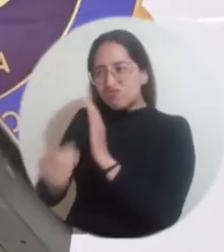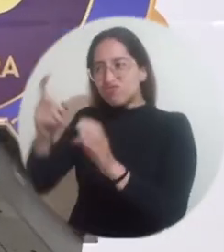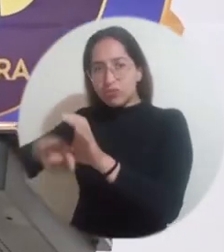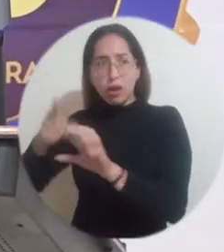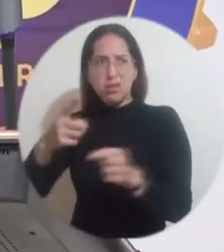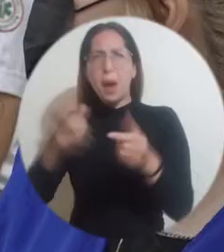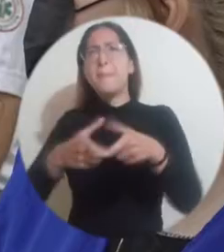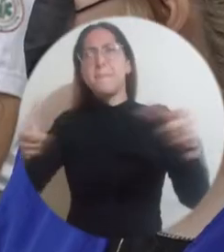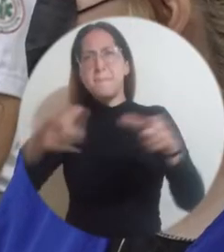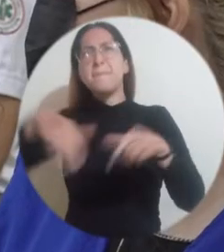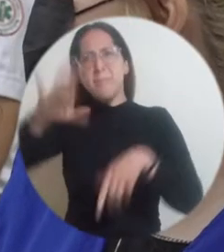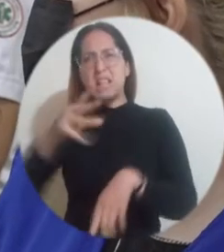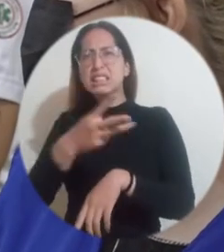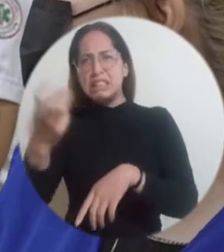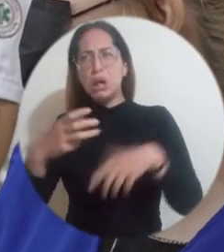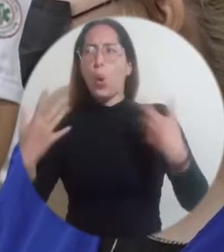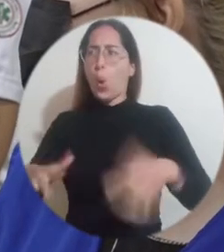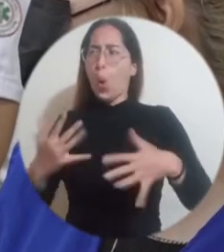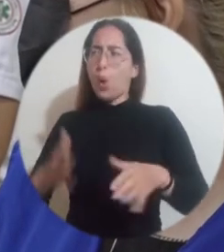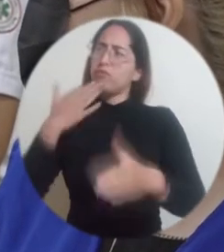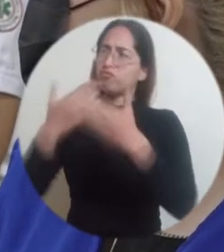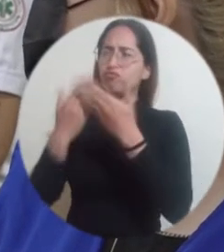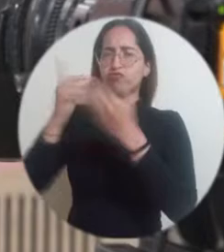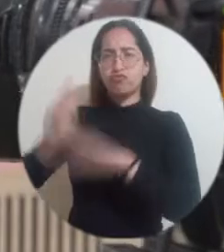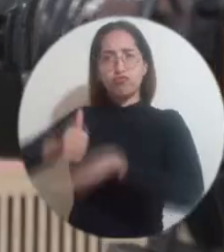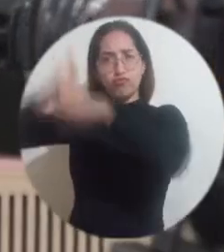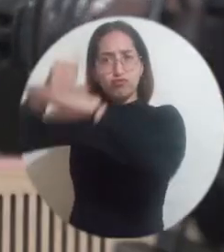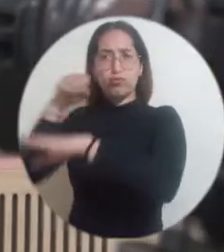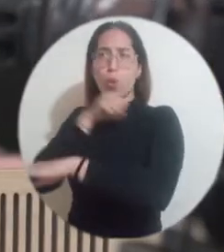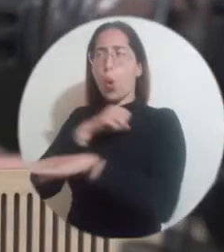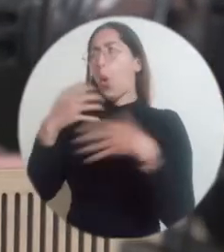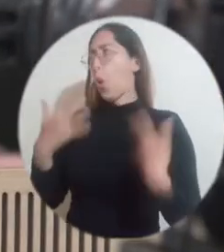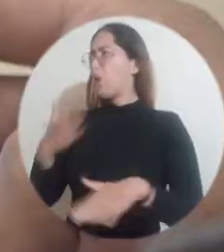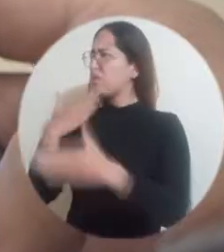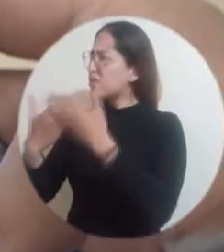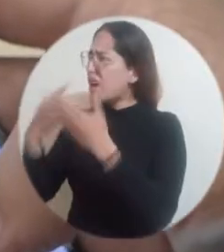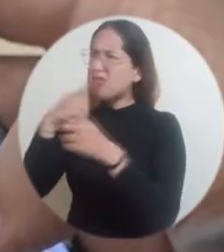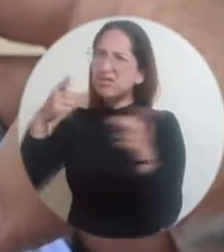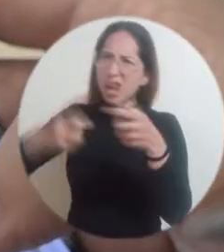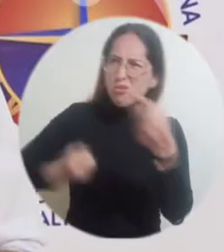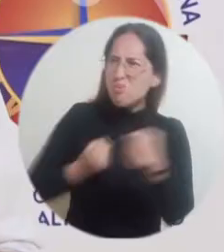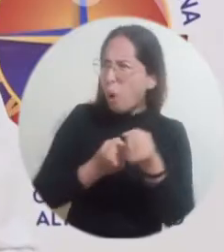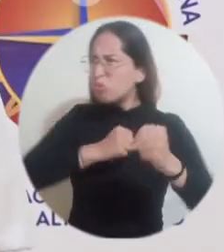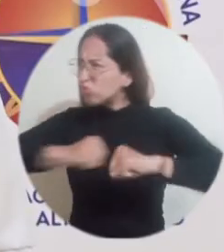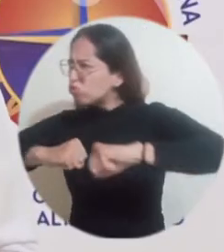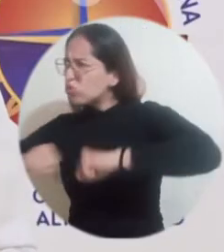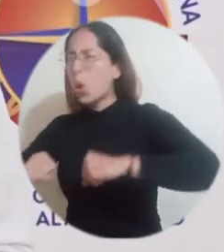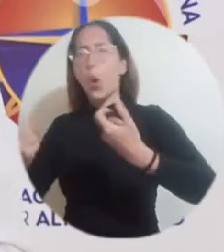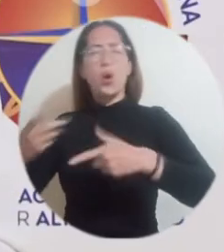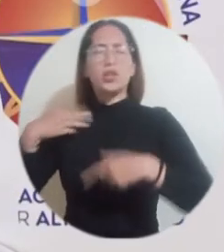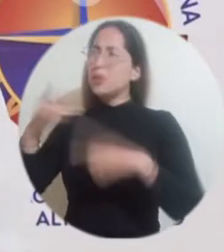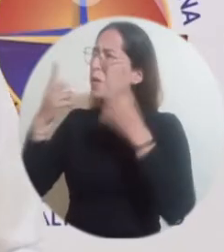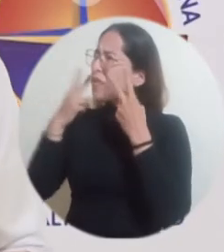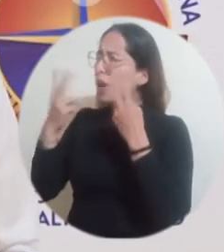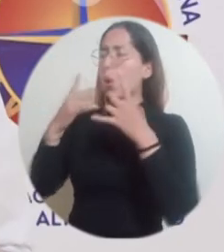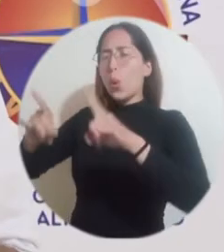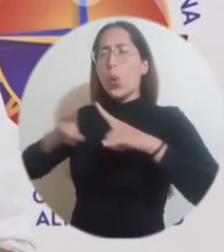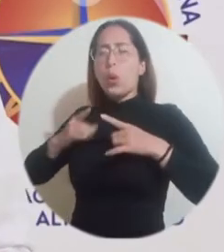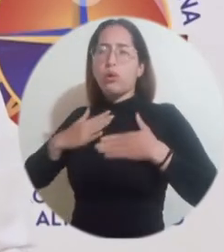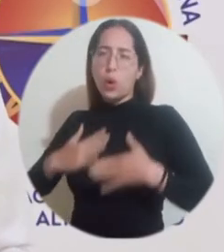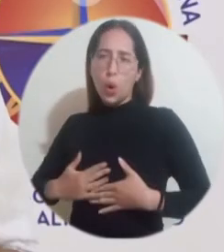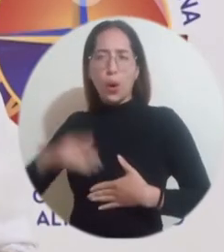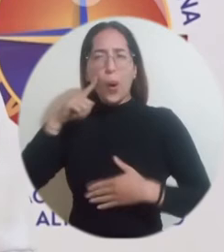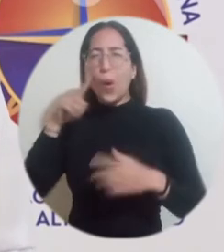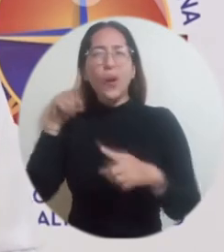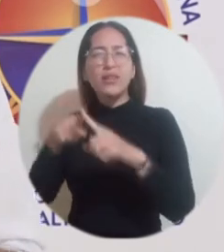Agradecer al rector Pablo Vera por la confianza que me ha dado, me llena eso de satisfacción. Siento que eso que quedan, digamos, esas